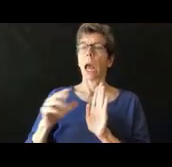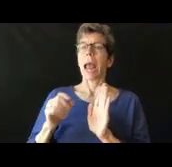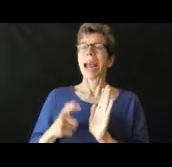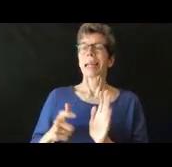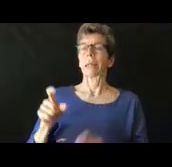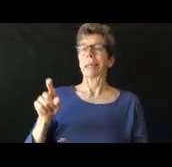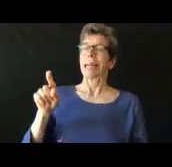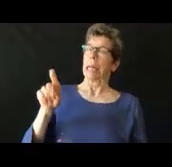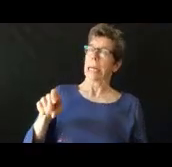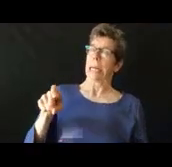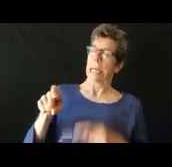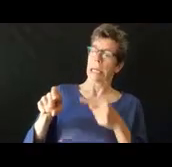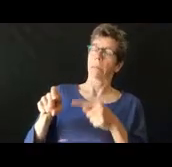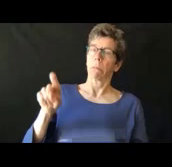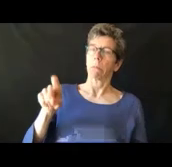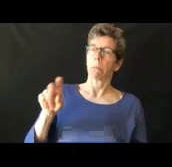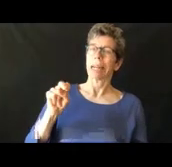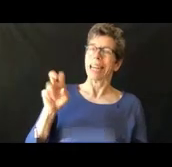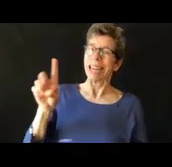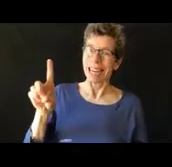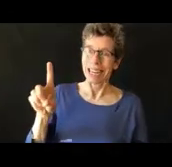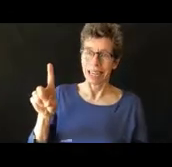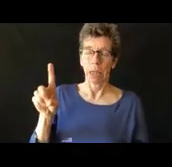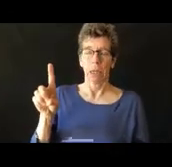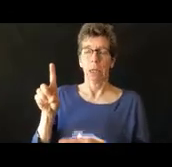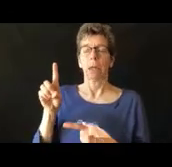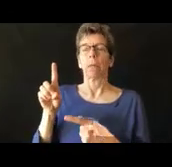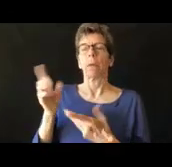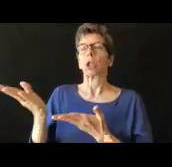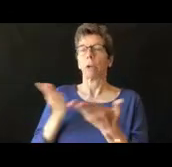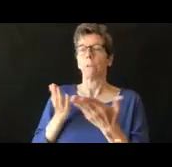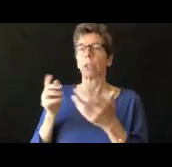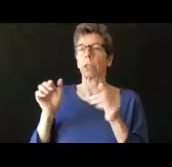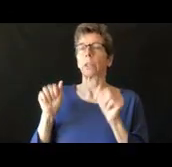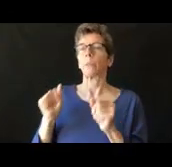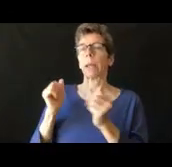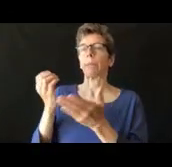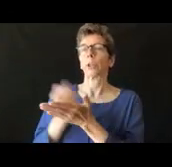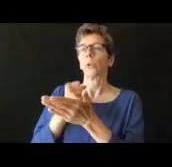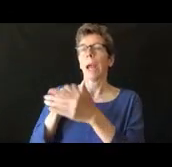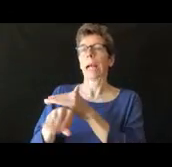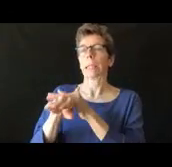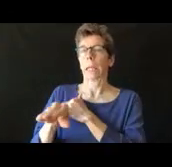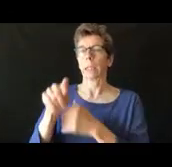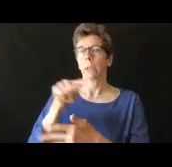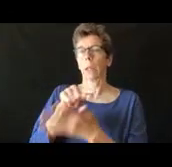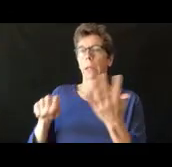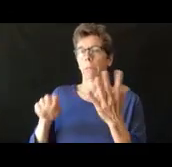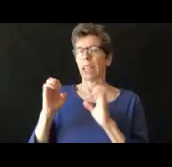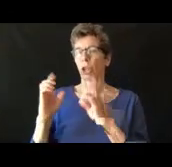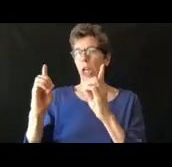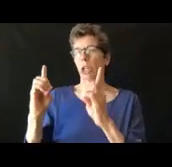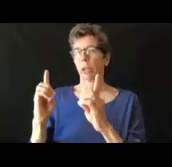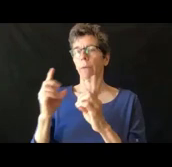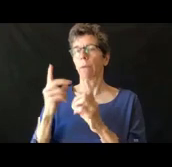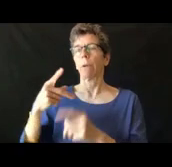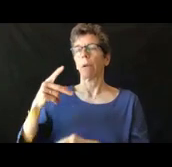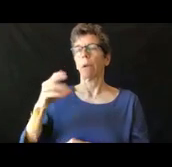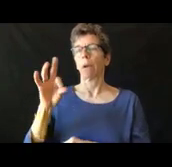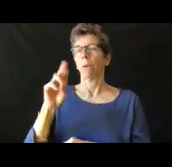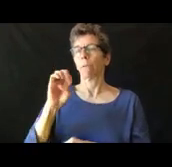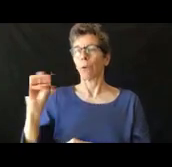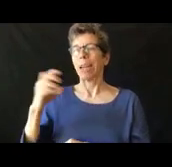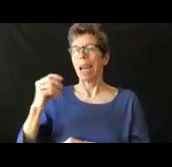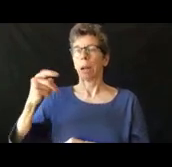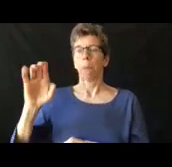para que pudiera tener esta educación apropiada, pública y gratuita. Entonces, todo esto se determina por una